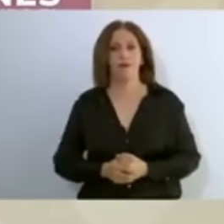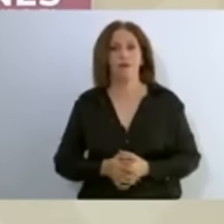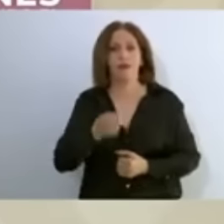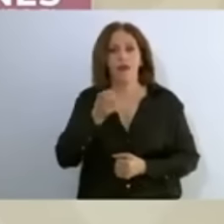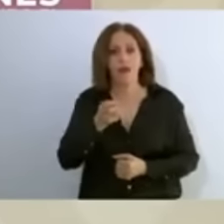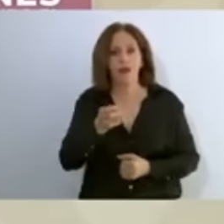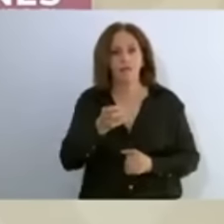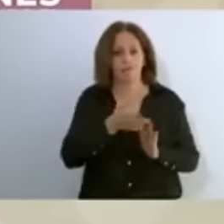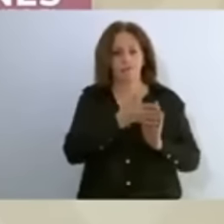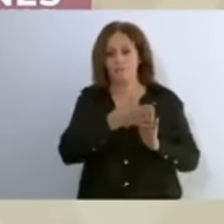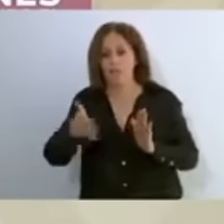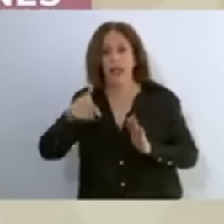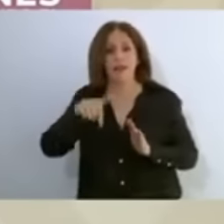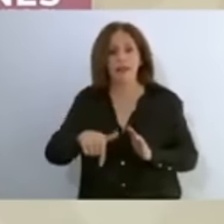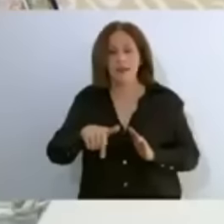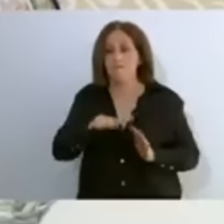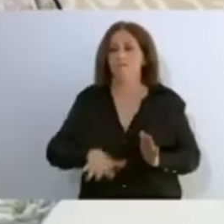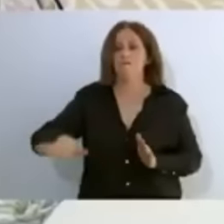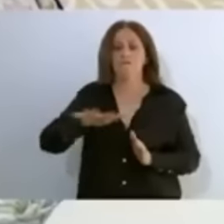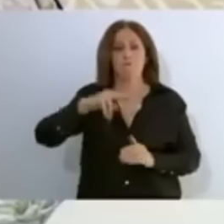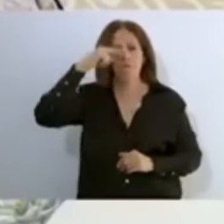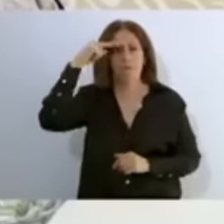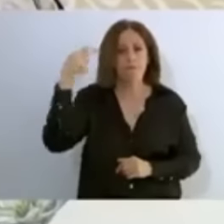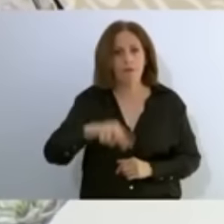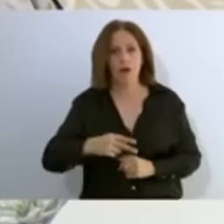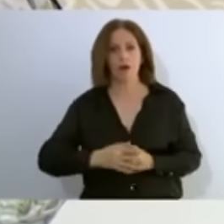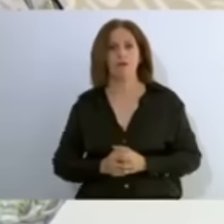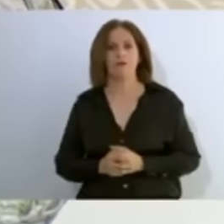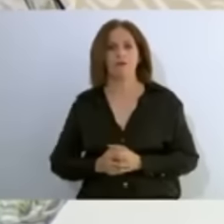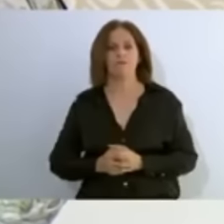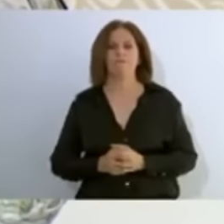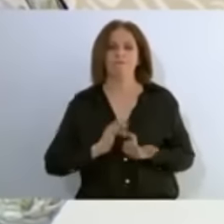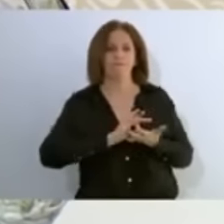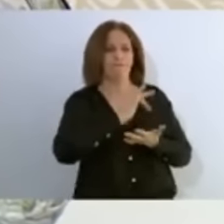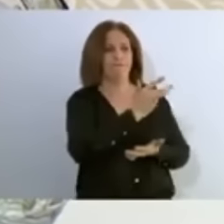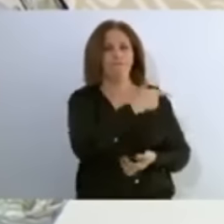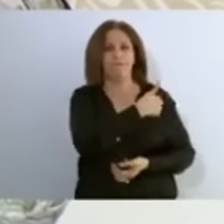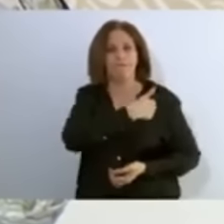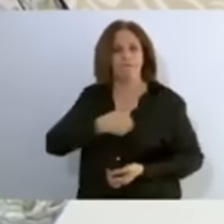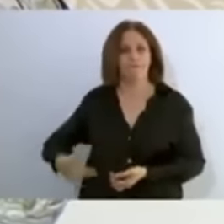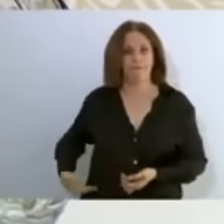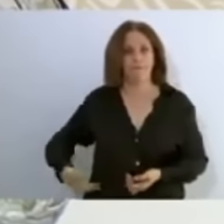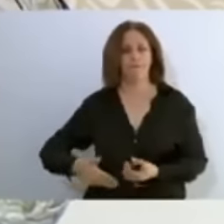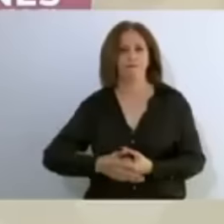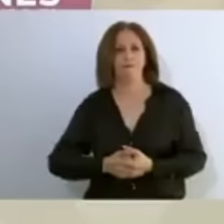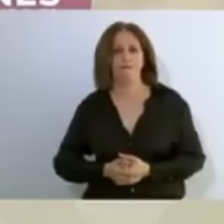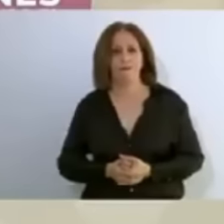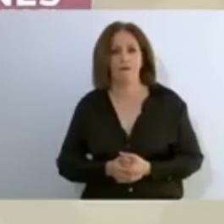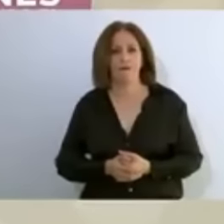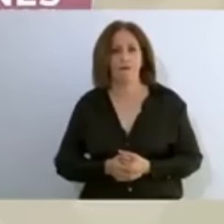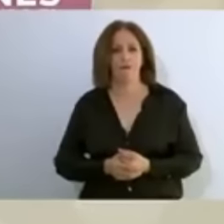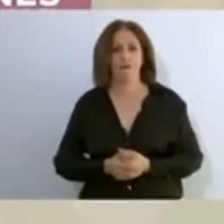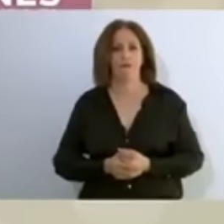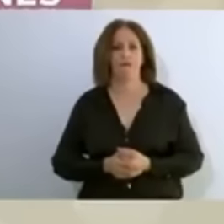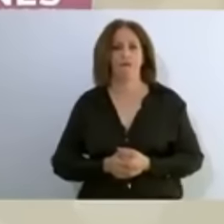el pueblo de México por parte del presidente de duplicar el monto de la pensión que entonces